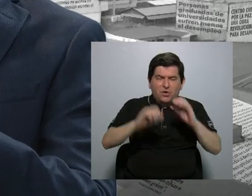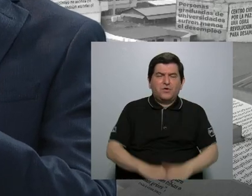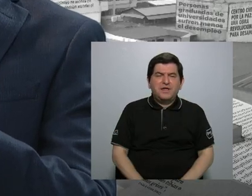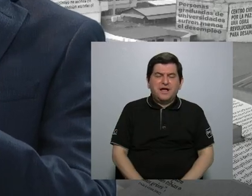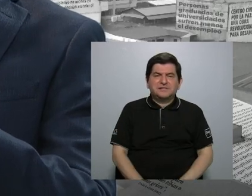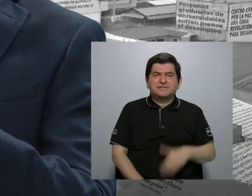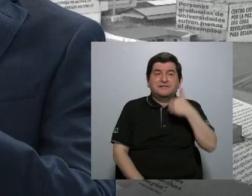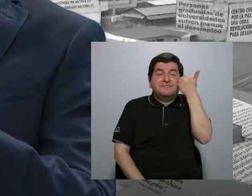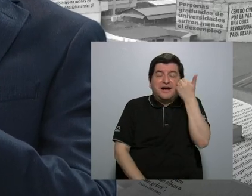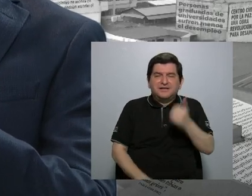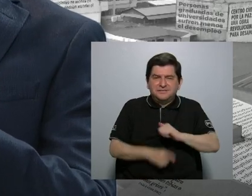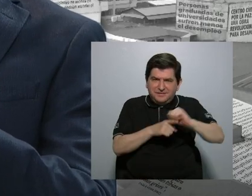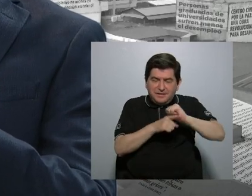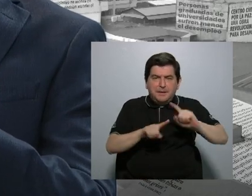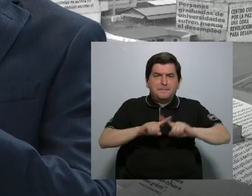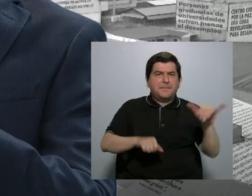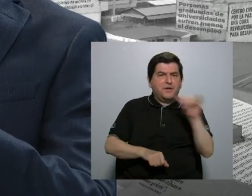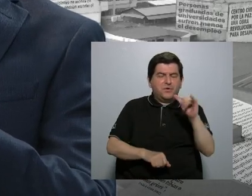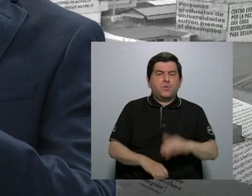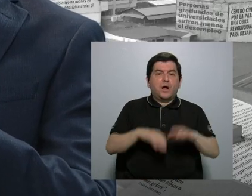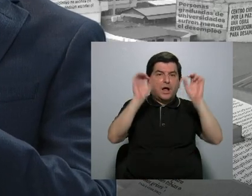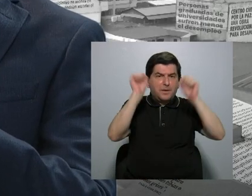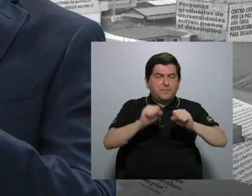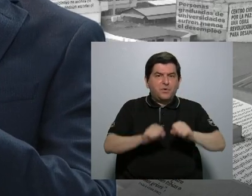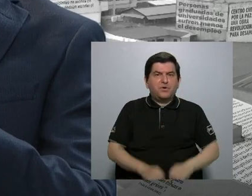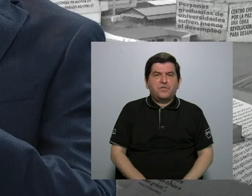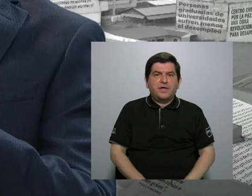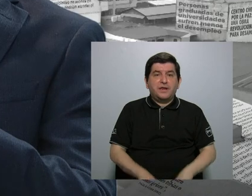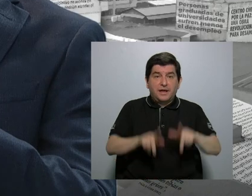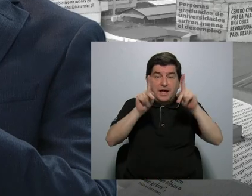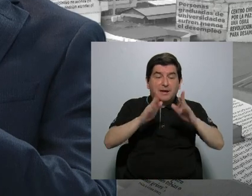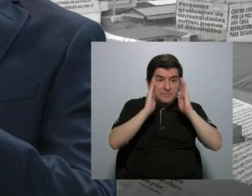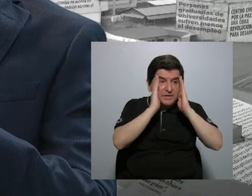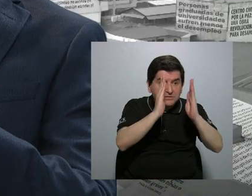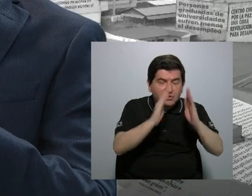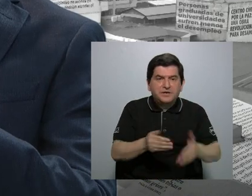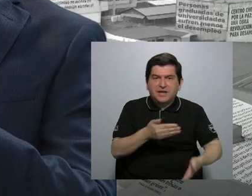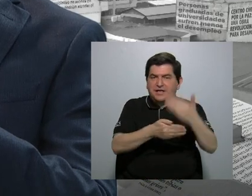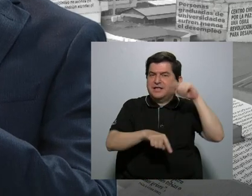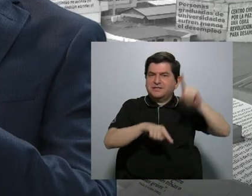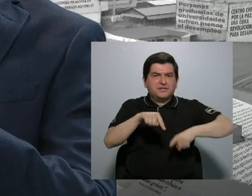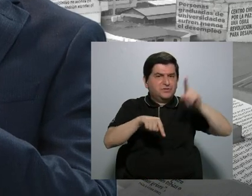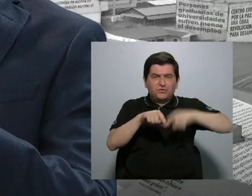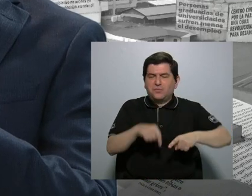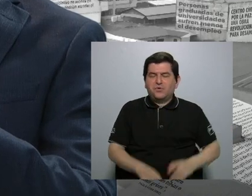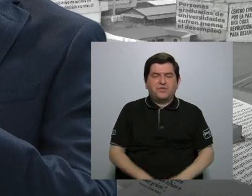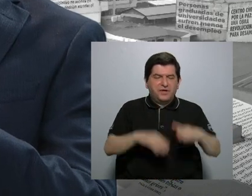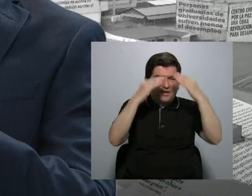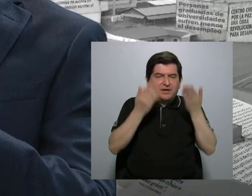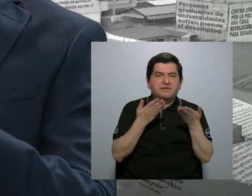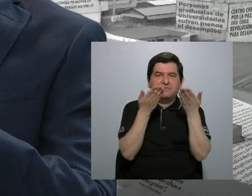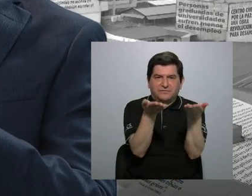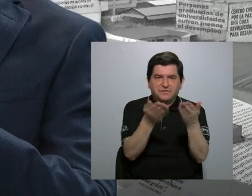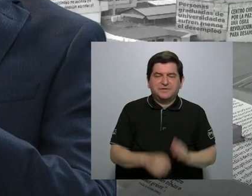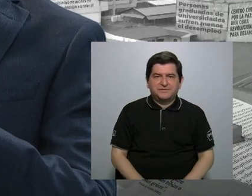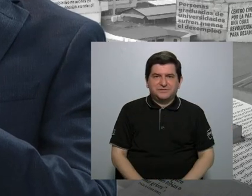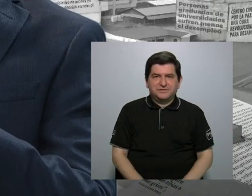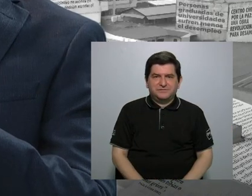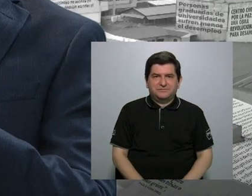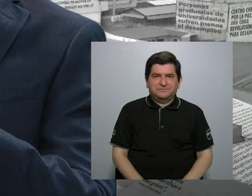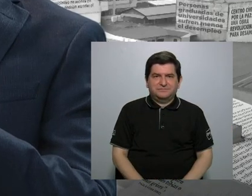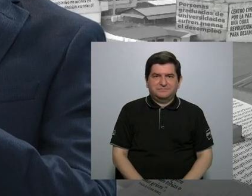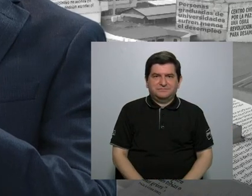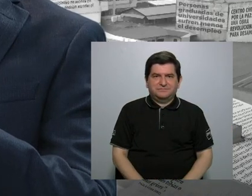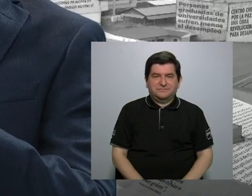ejercicio, pero también nos facilitan el llegar a públicos a los que antes no creíamos que podíamos llegarle con información y llegarles con una